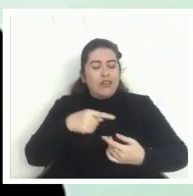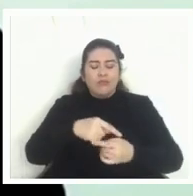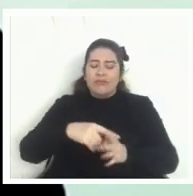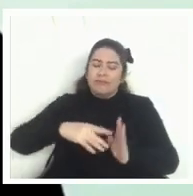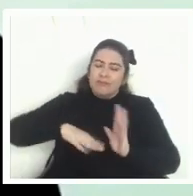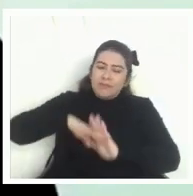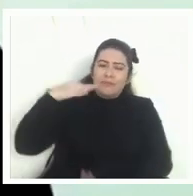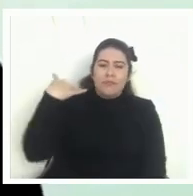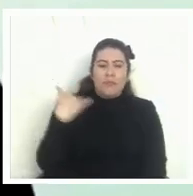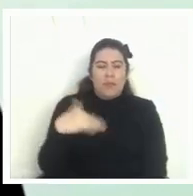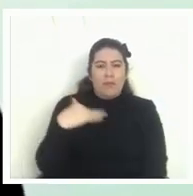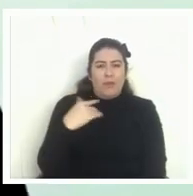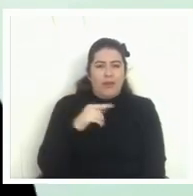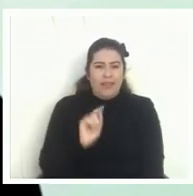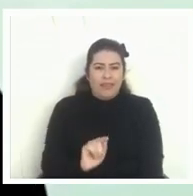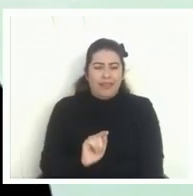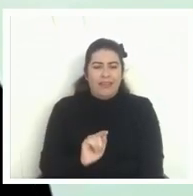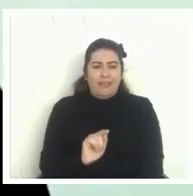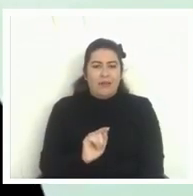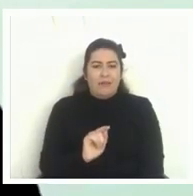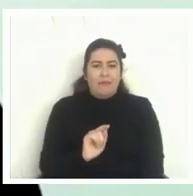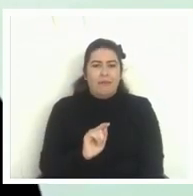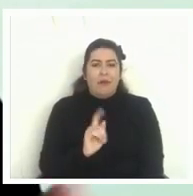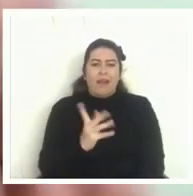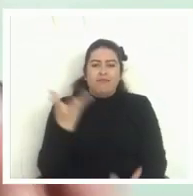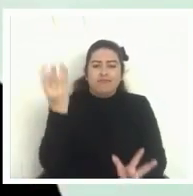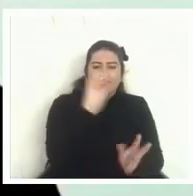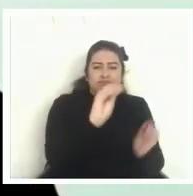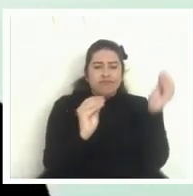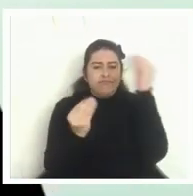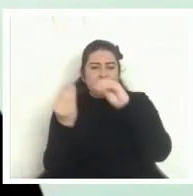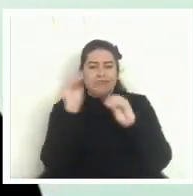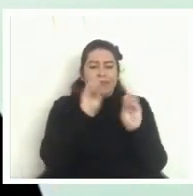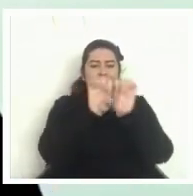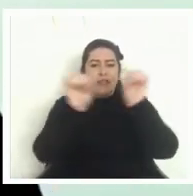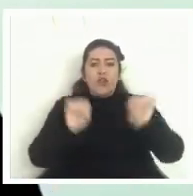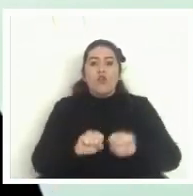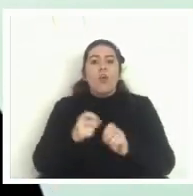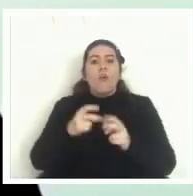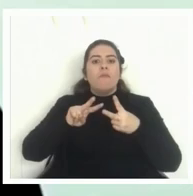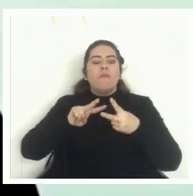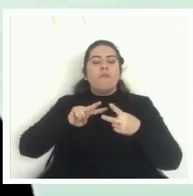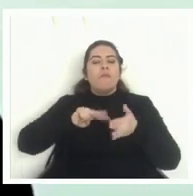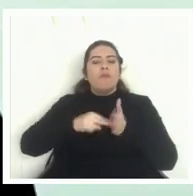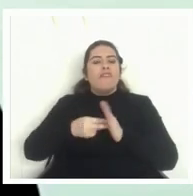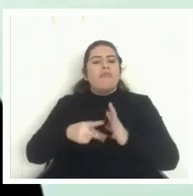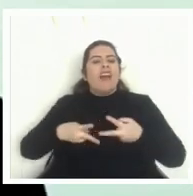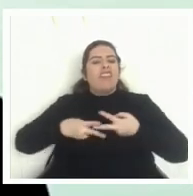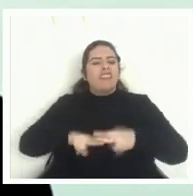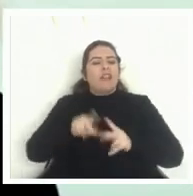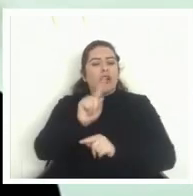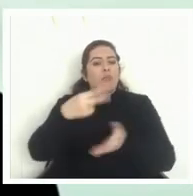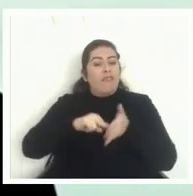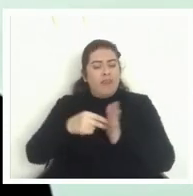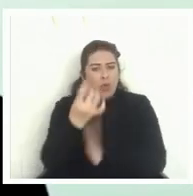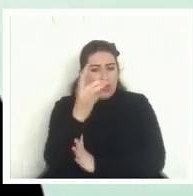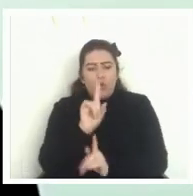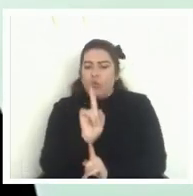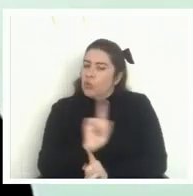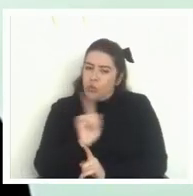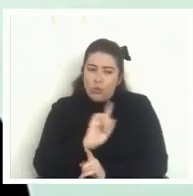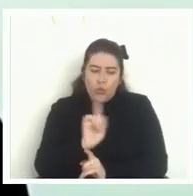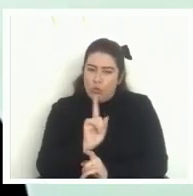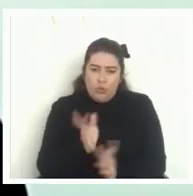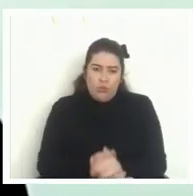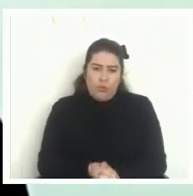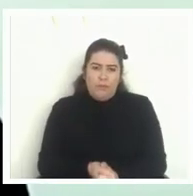para armar sistemas no es solo un problema técnico no es solo un problema técnico es un problema